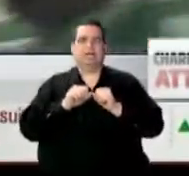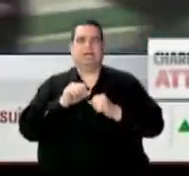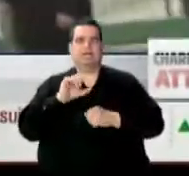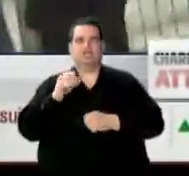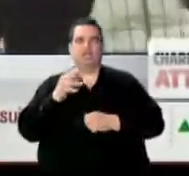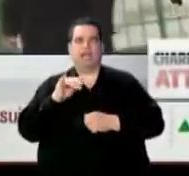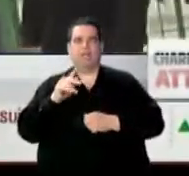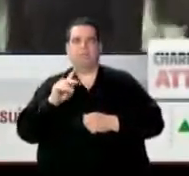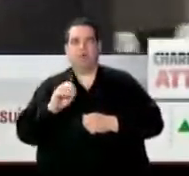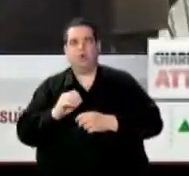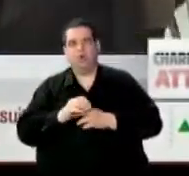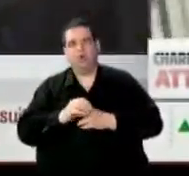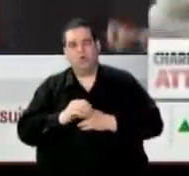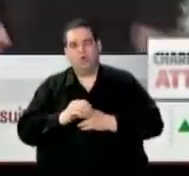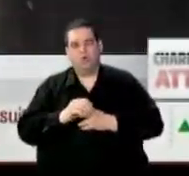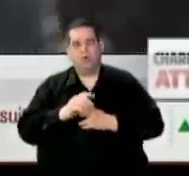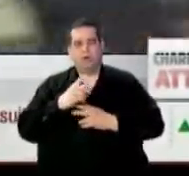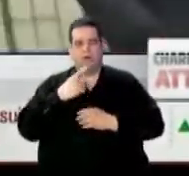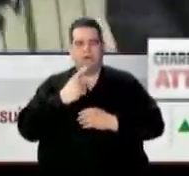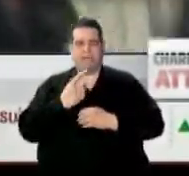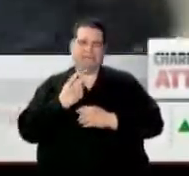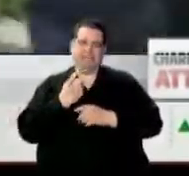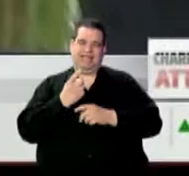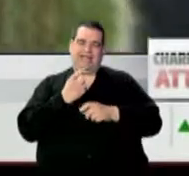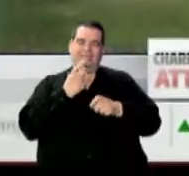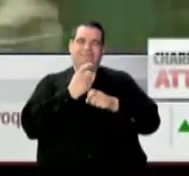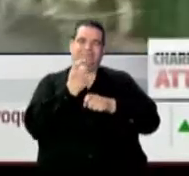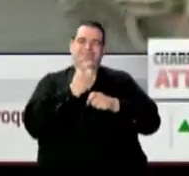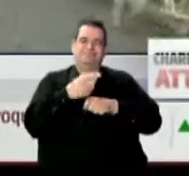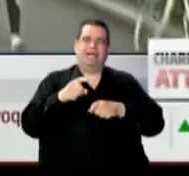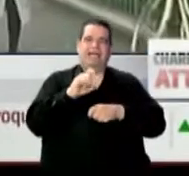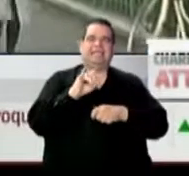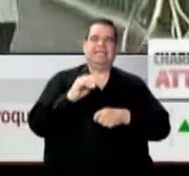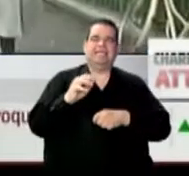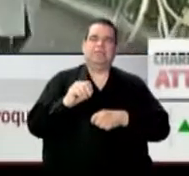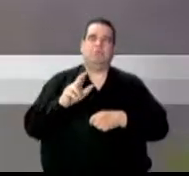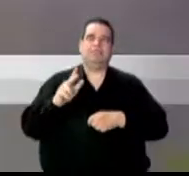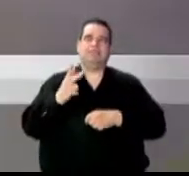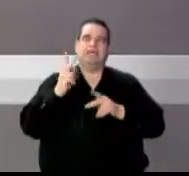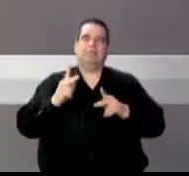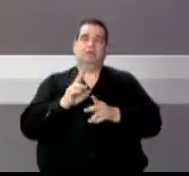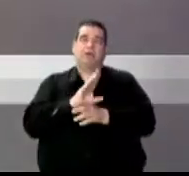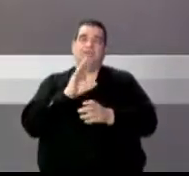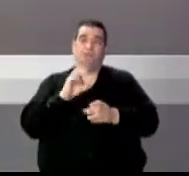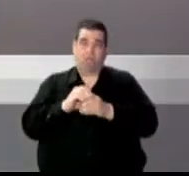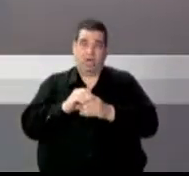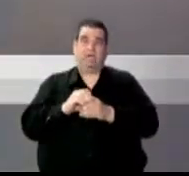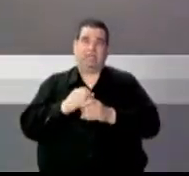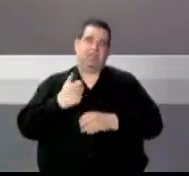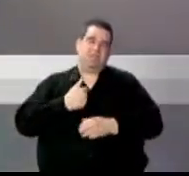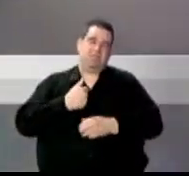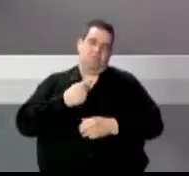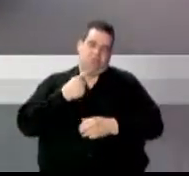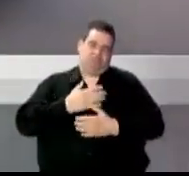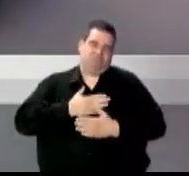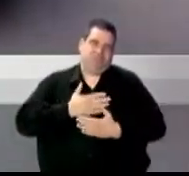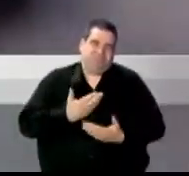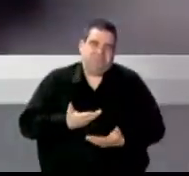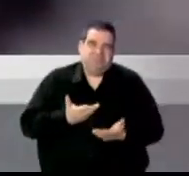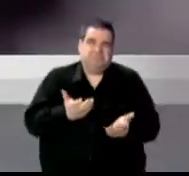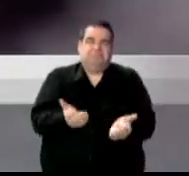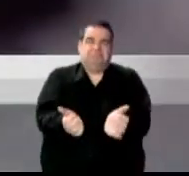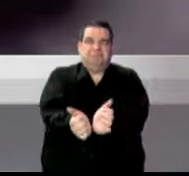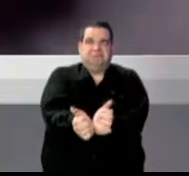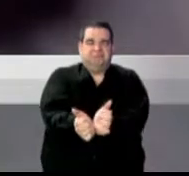la cual ha satirizado al islam un tercer involucrado se entregó a la policía según medios locales los dos hermanos